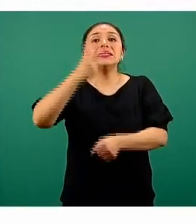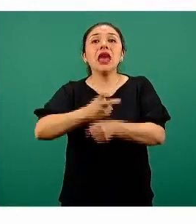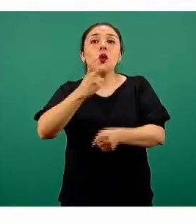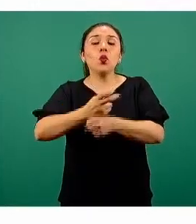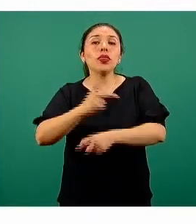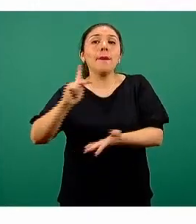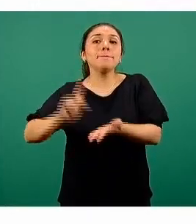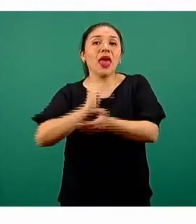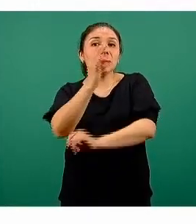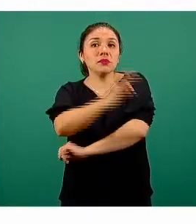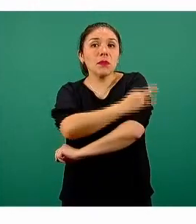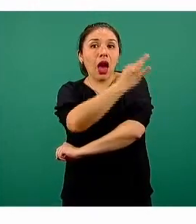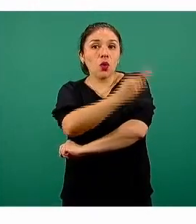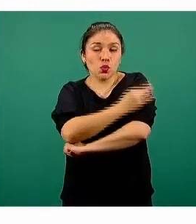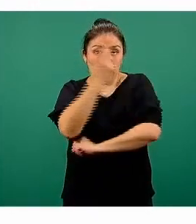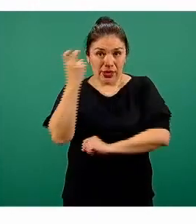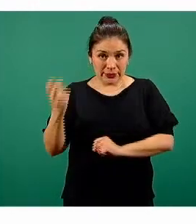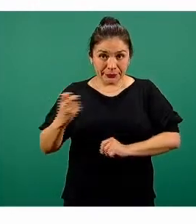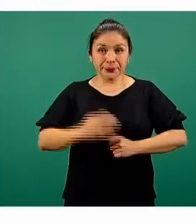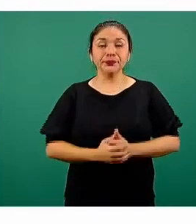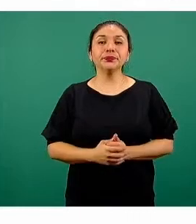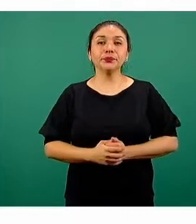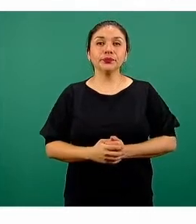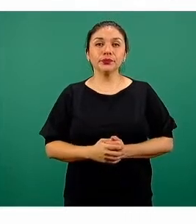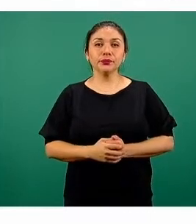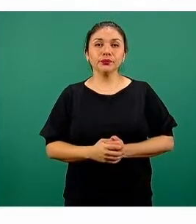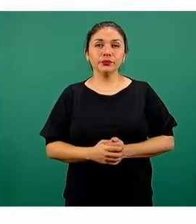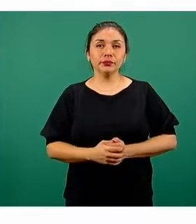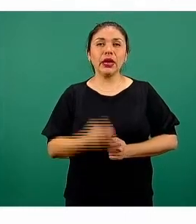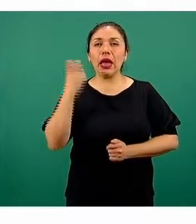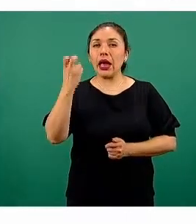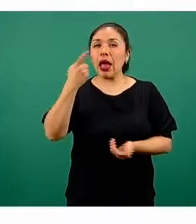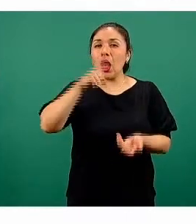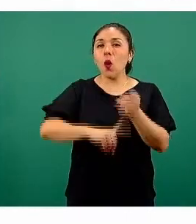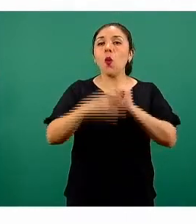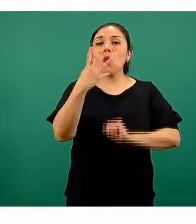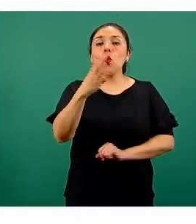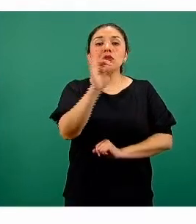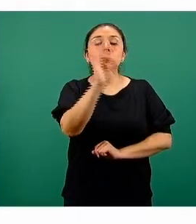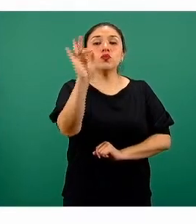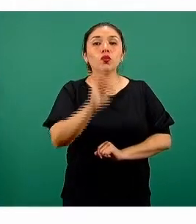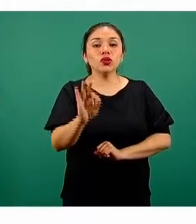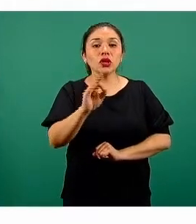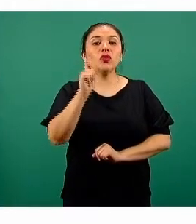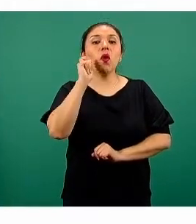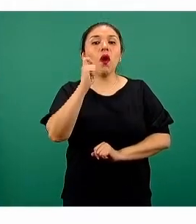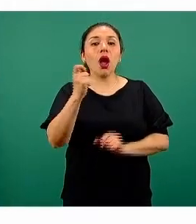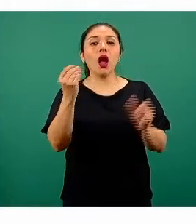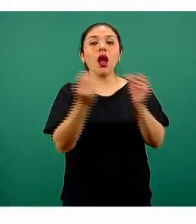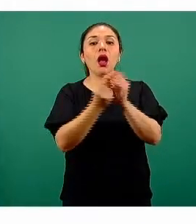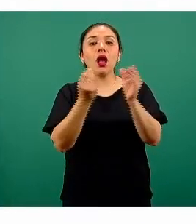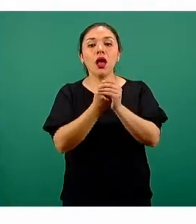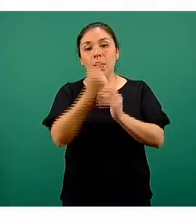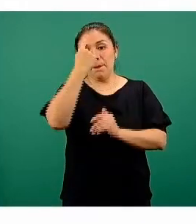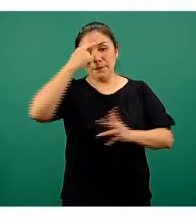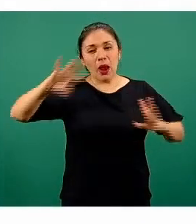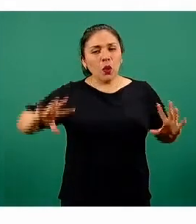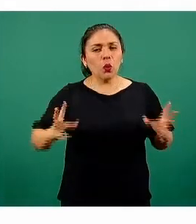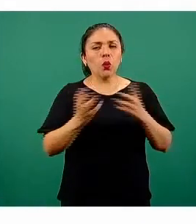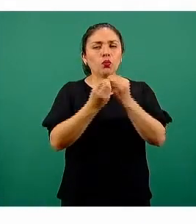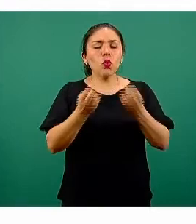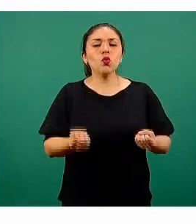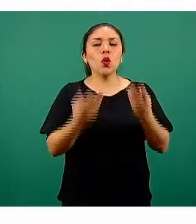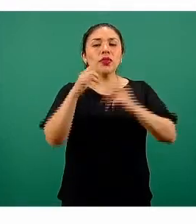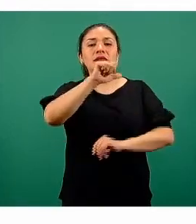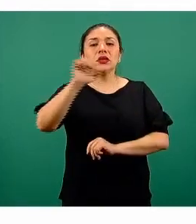han sido de la segunda dosis. Esto representa el cuatro por ciento de los, el total de las